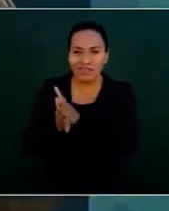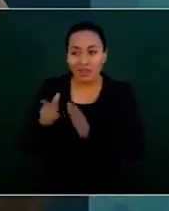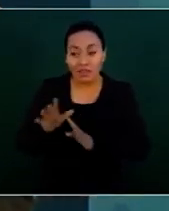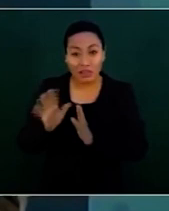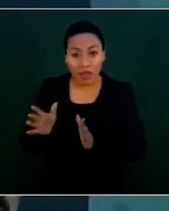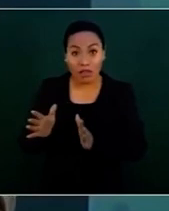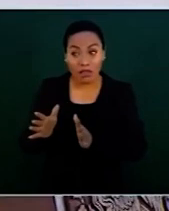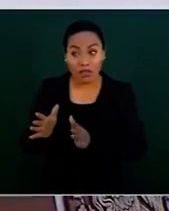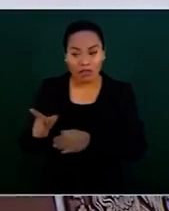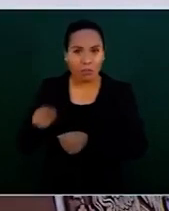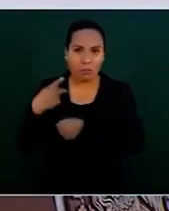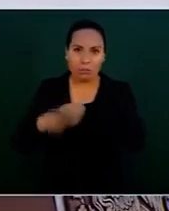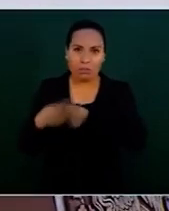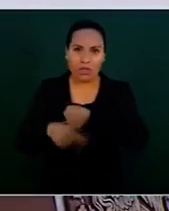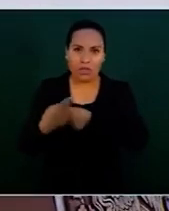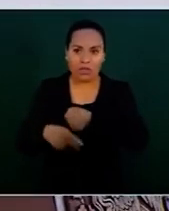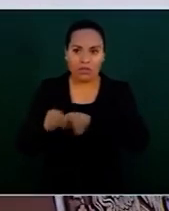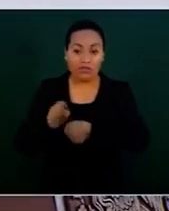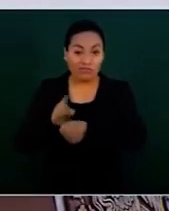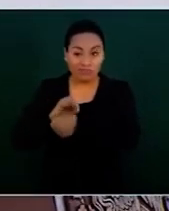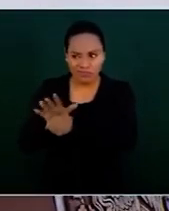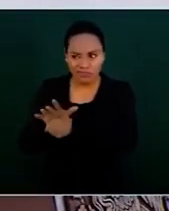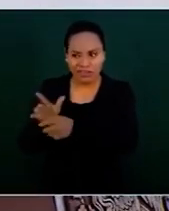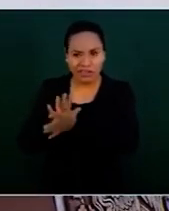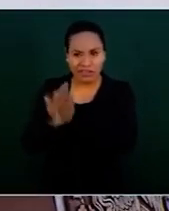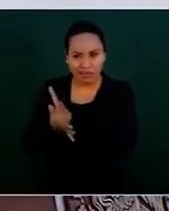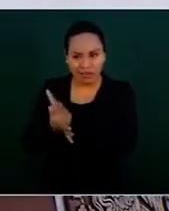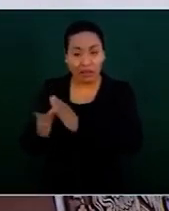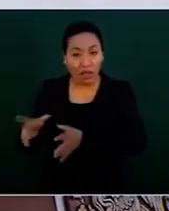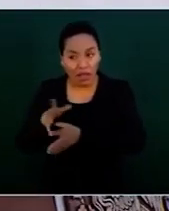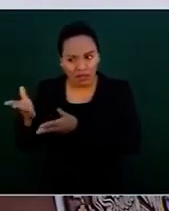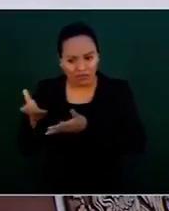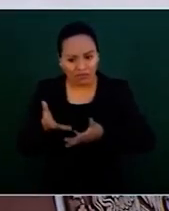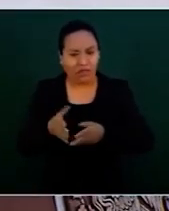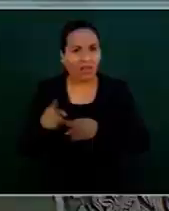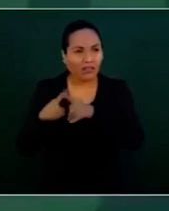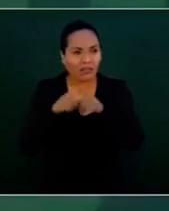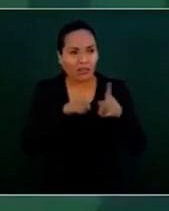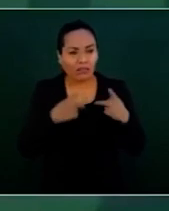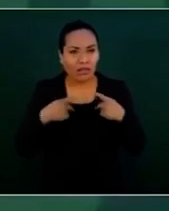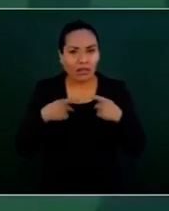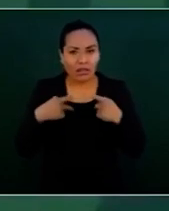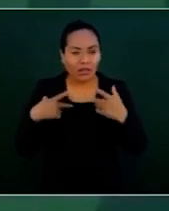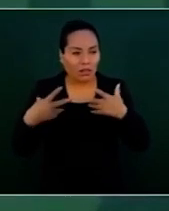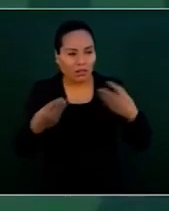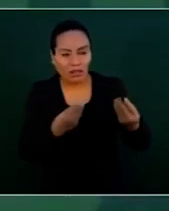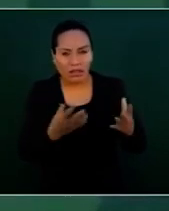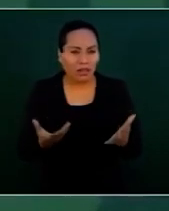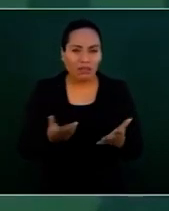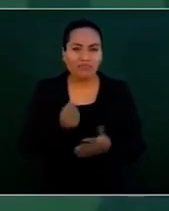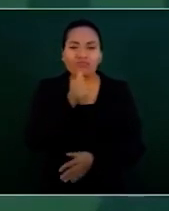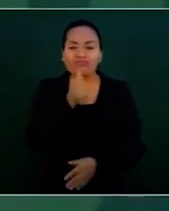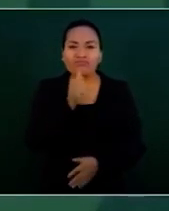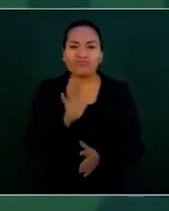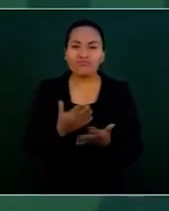peligrosa que las otras variantes, no existe eso,